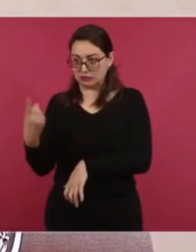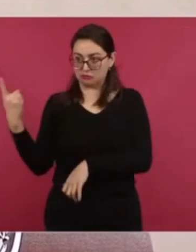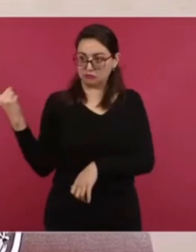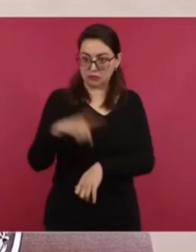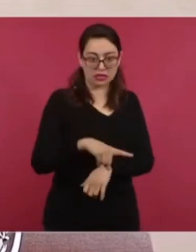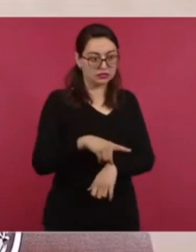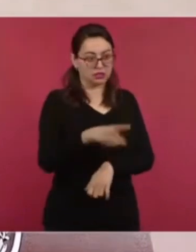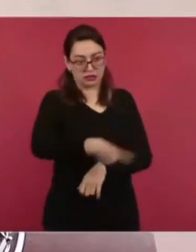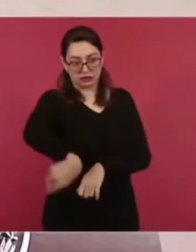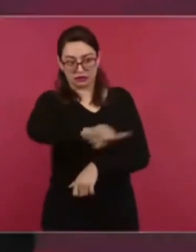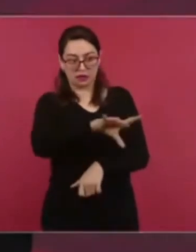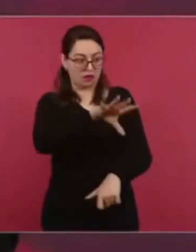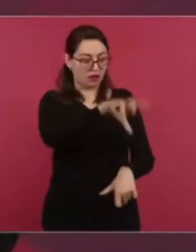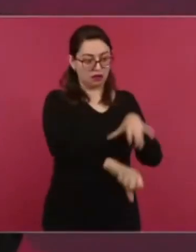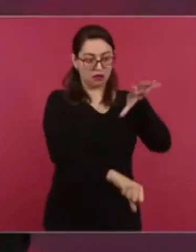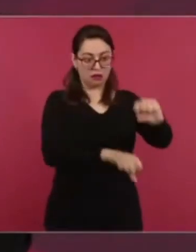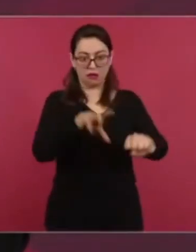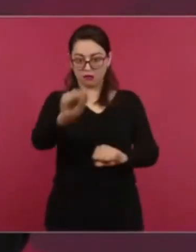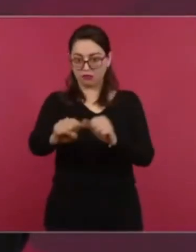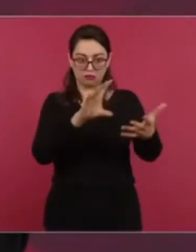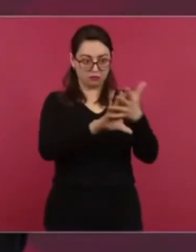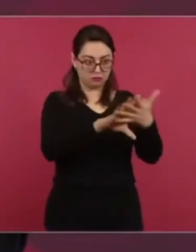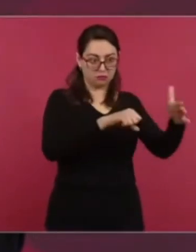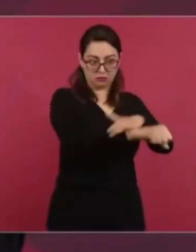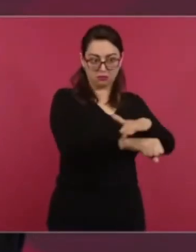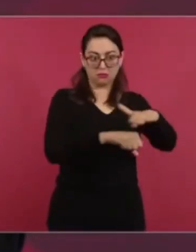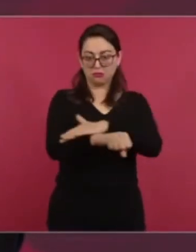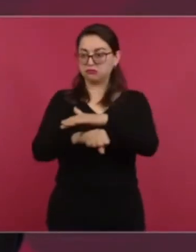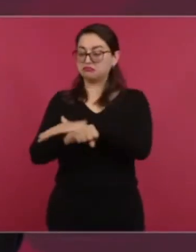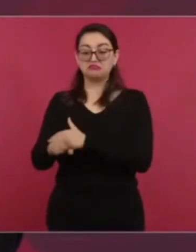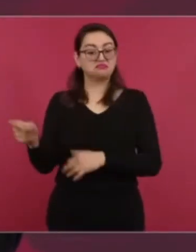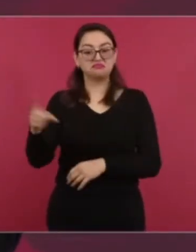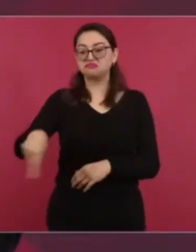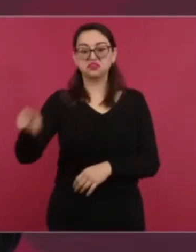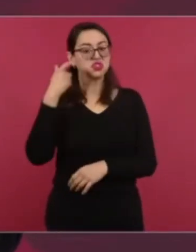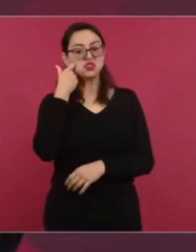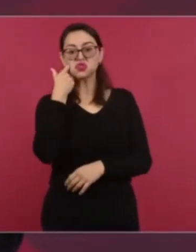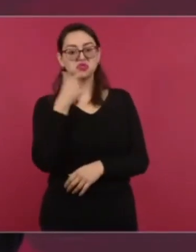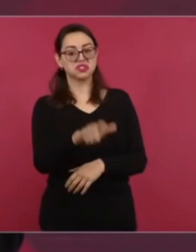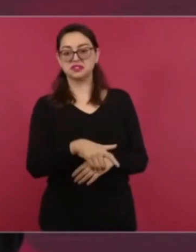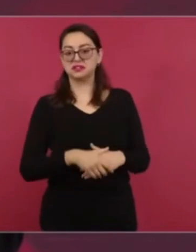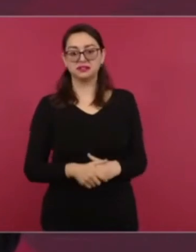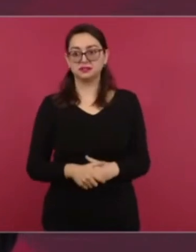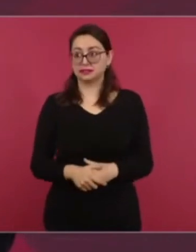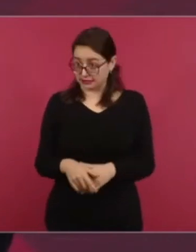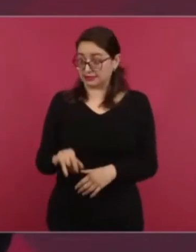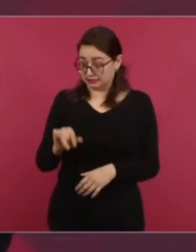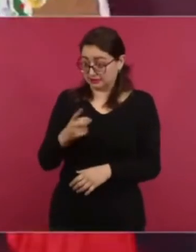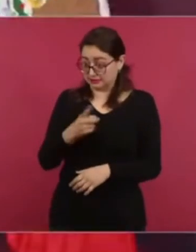o sea, la documentación para solicitar las órdenes de aprehensión y empiezan y a renunciar